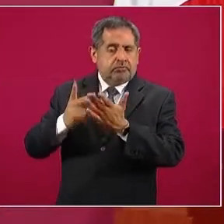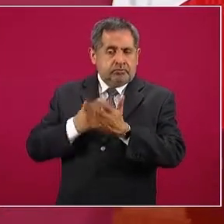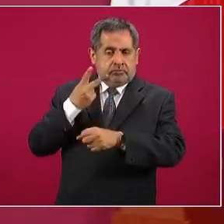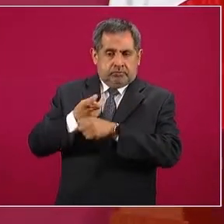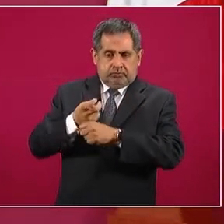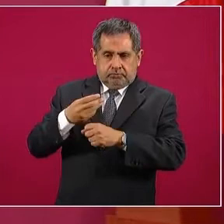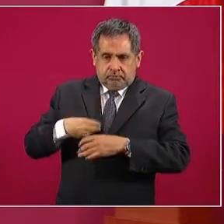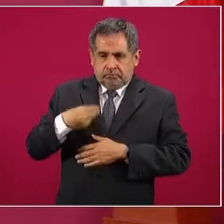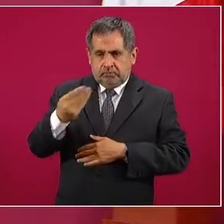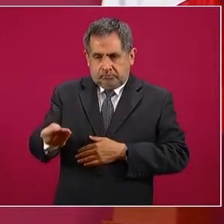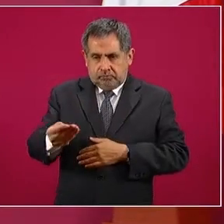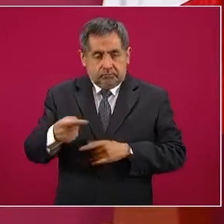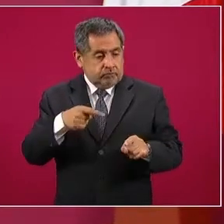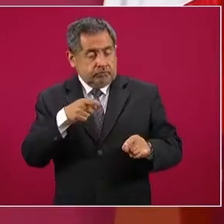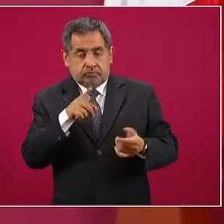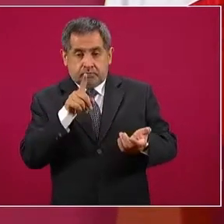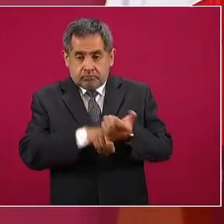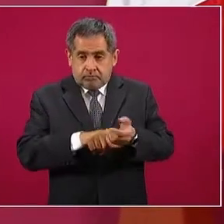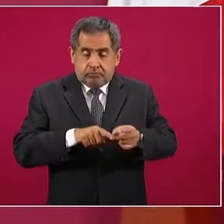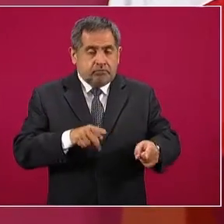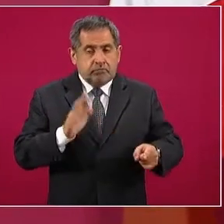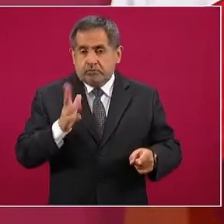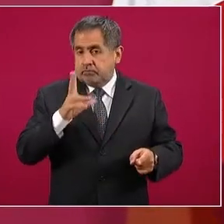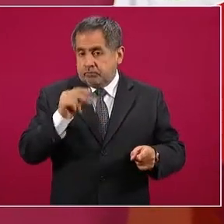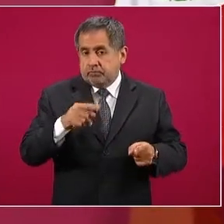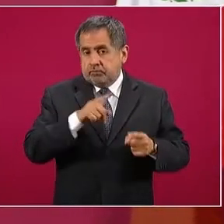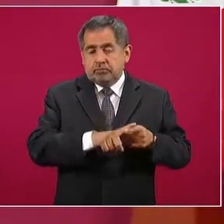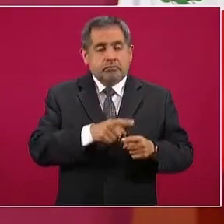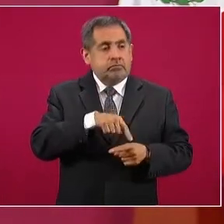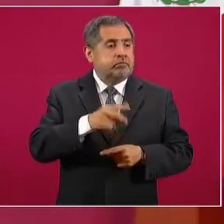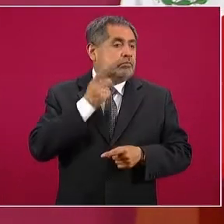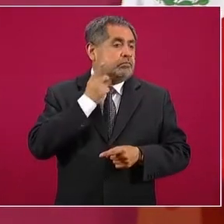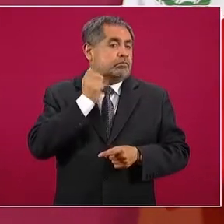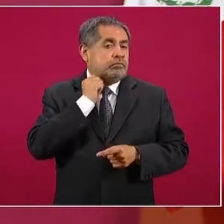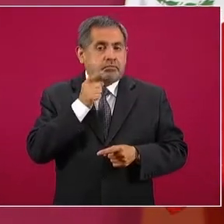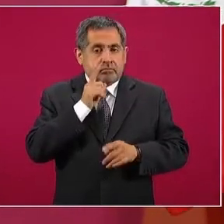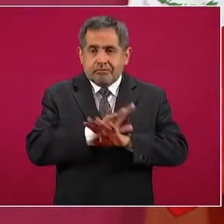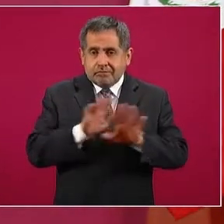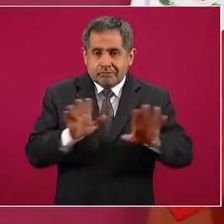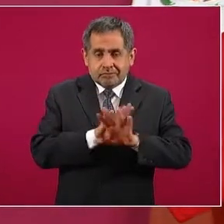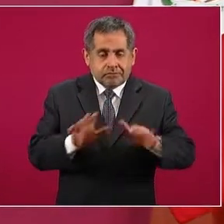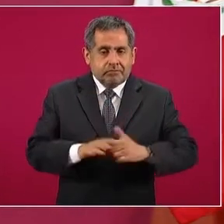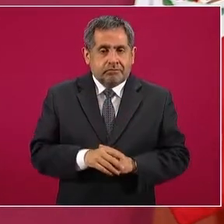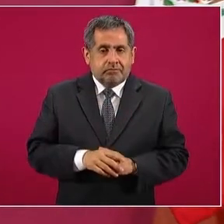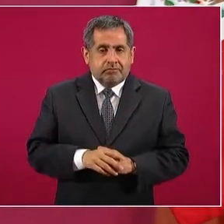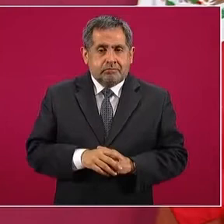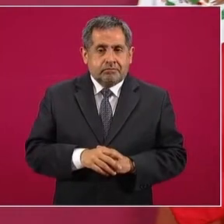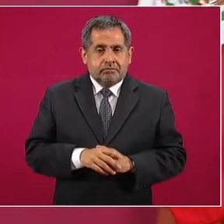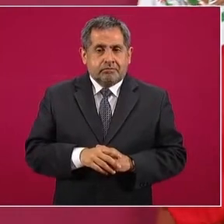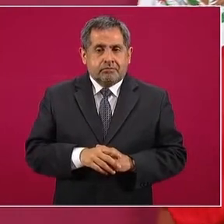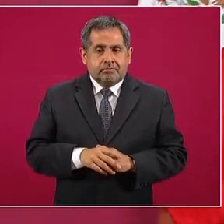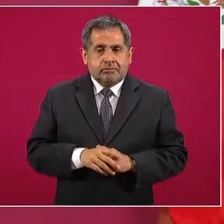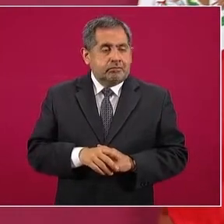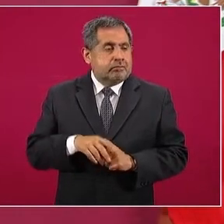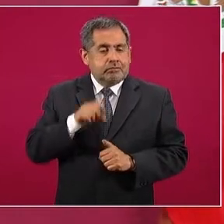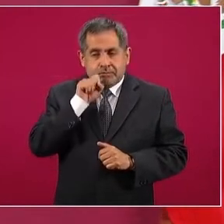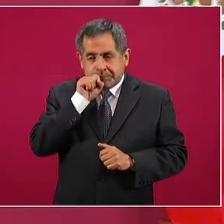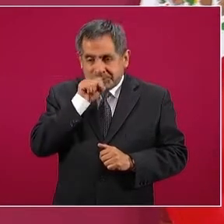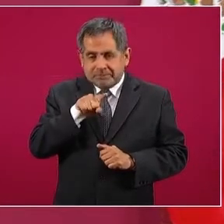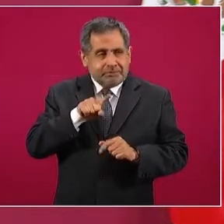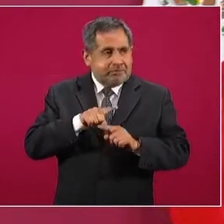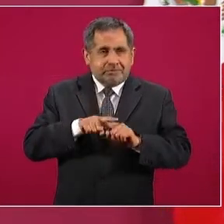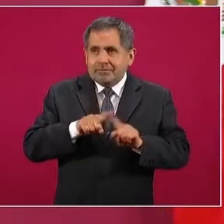ya no estoy incluyendo a legisladores, ni se incluye